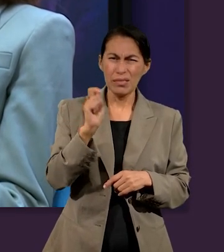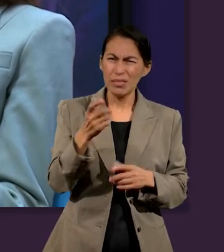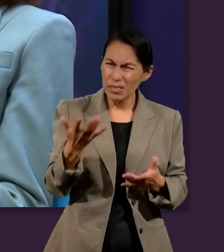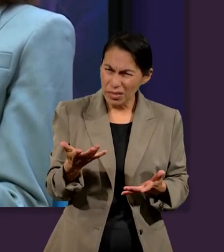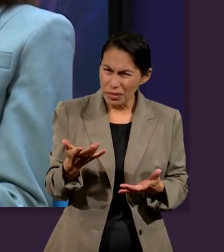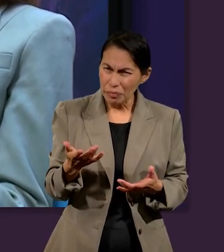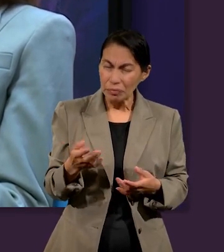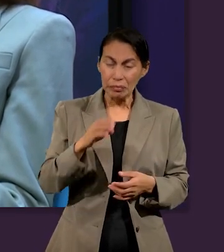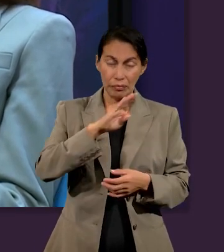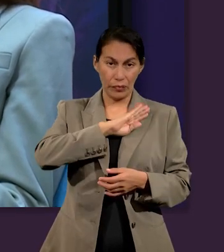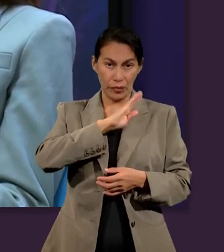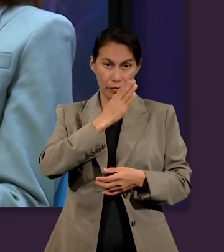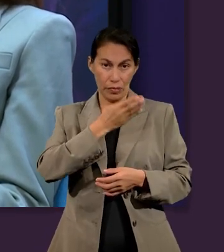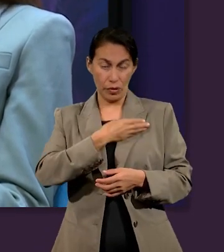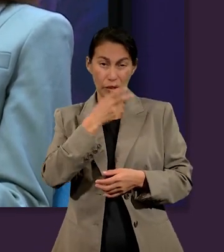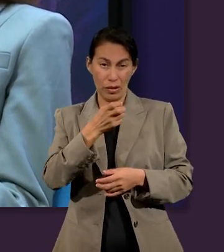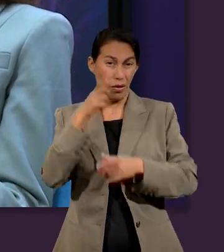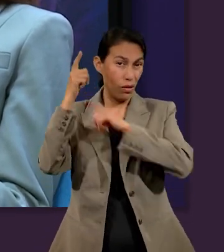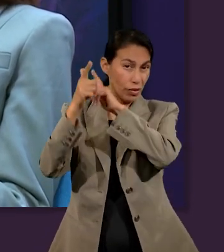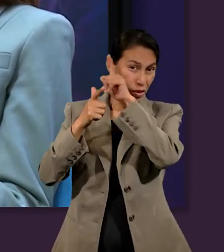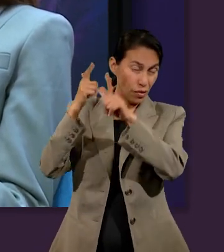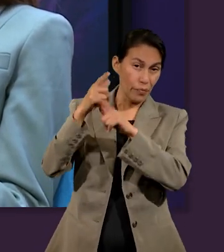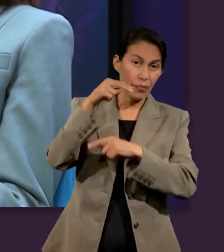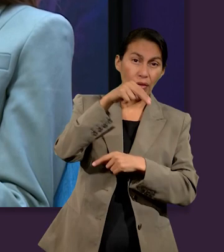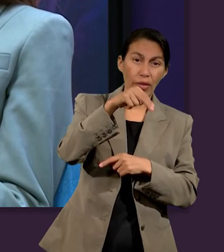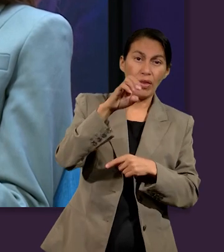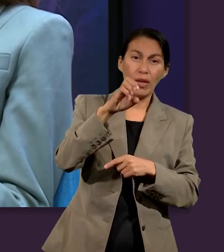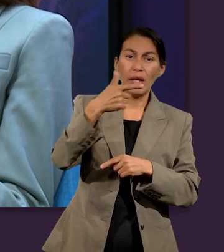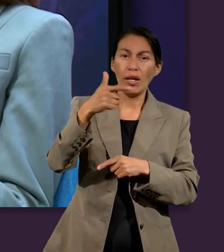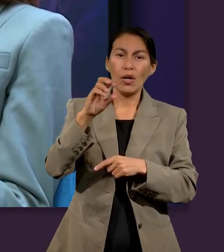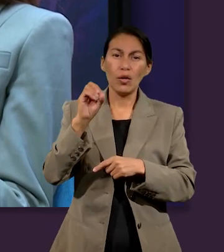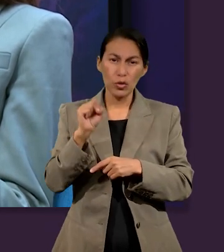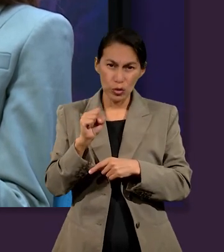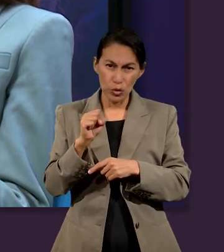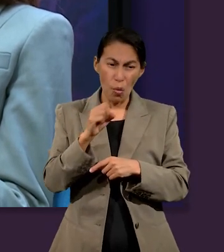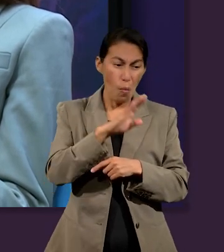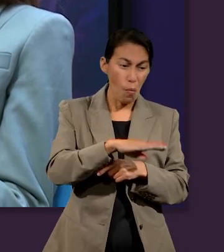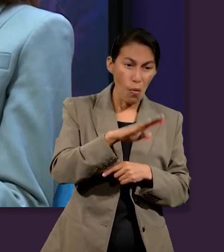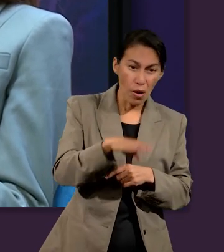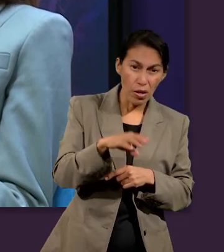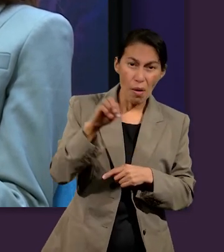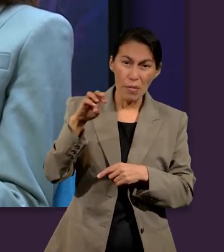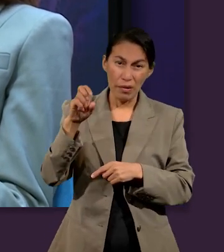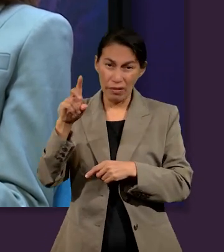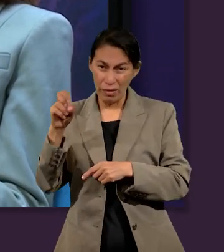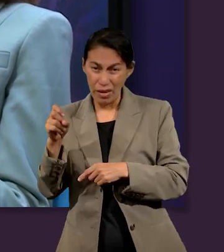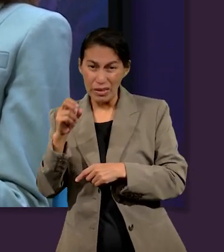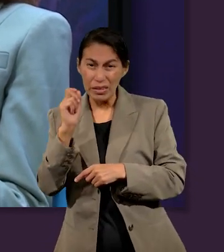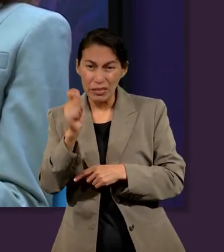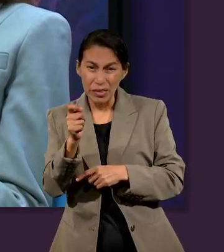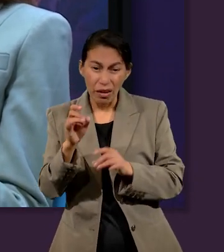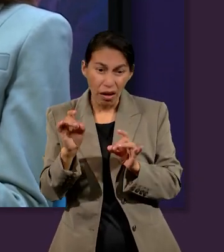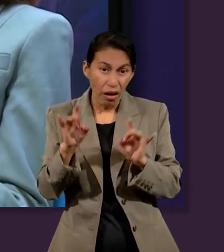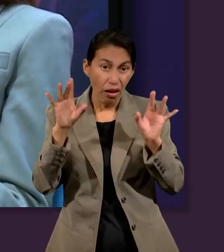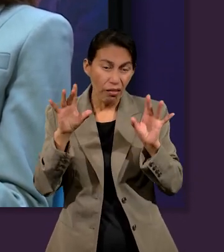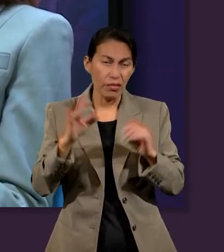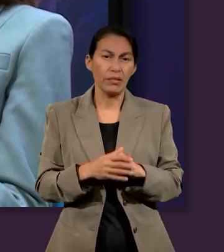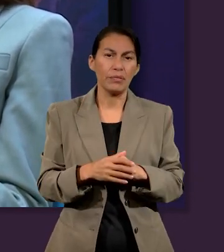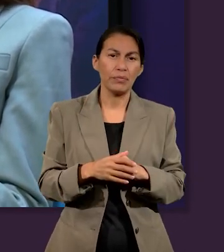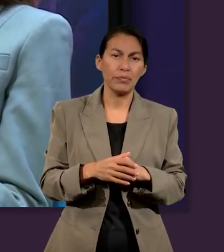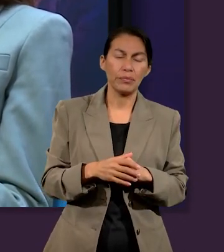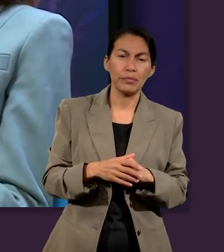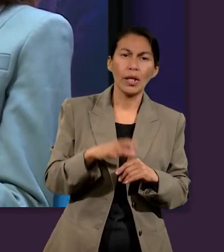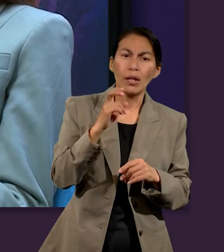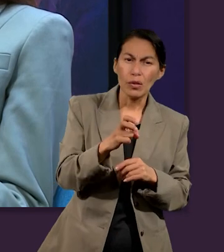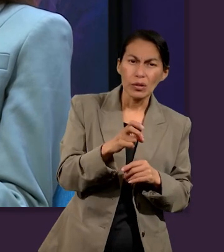que para entender su significado tenemos que irnos a la raíz de nuestro español, porque deriva de términos griegos. Necros, que significa